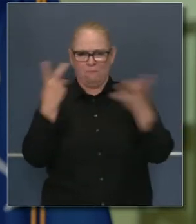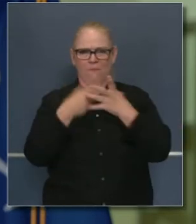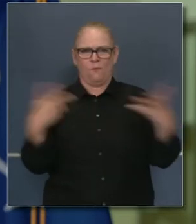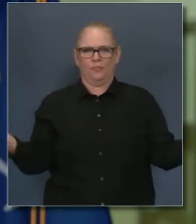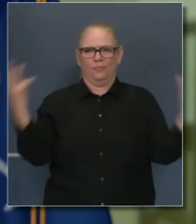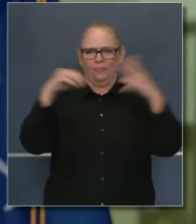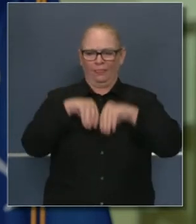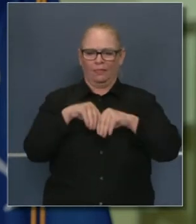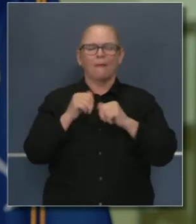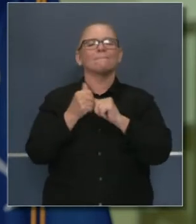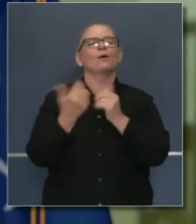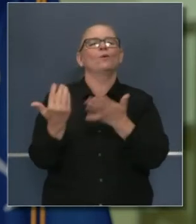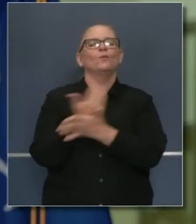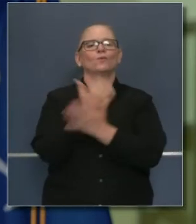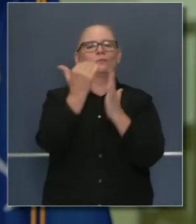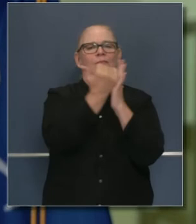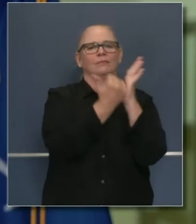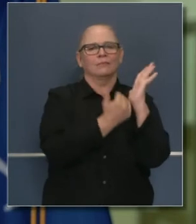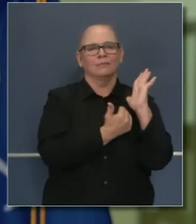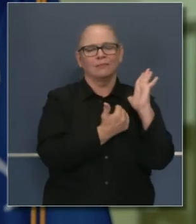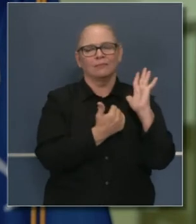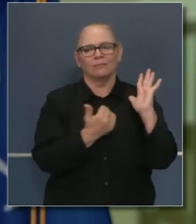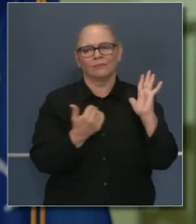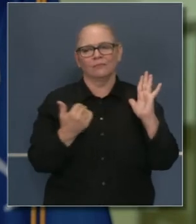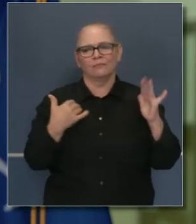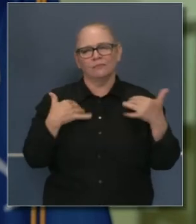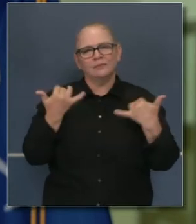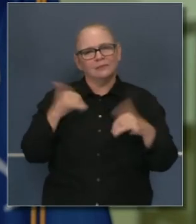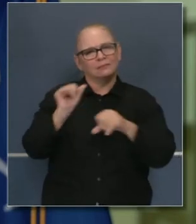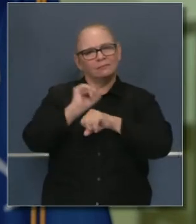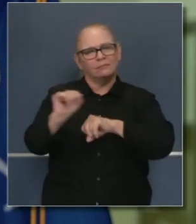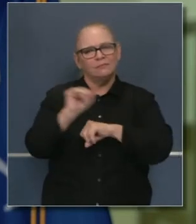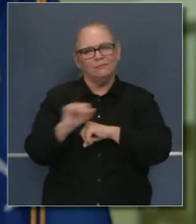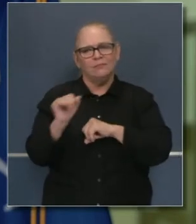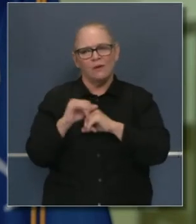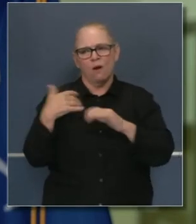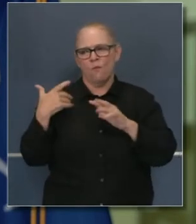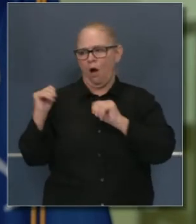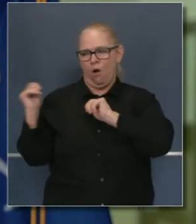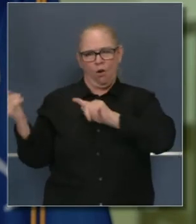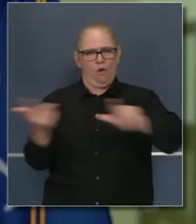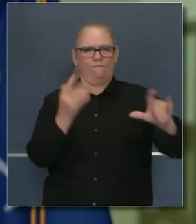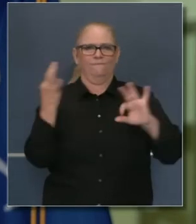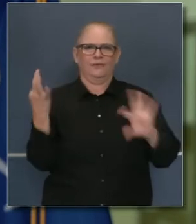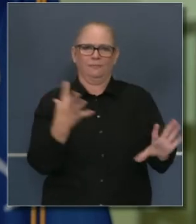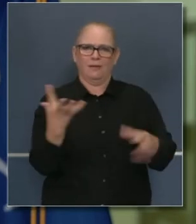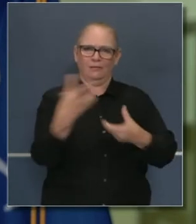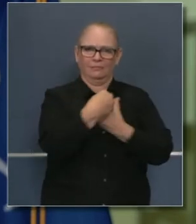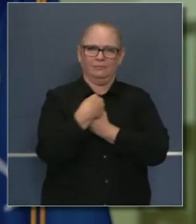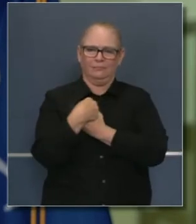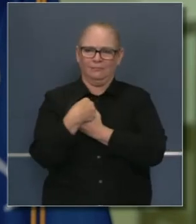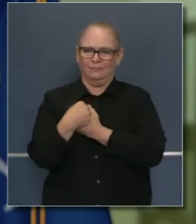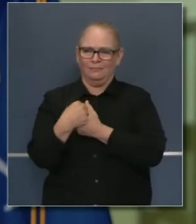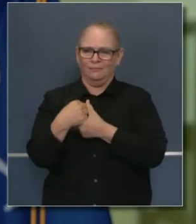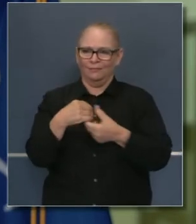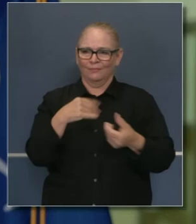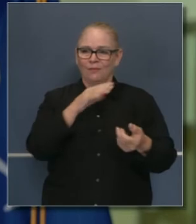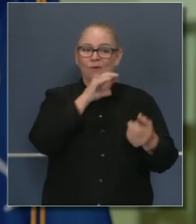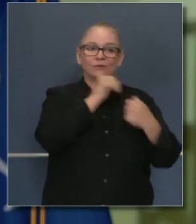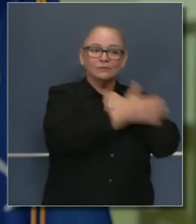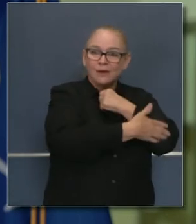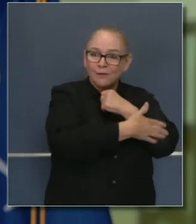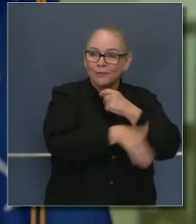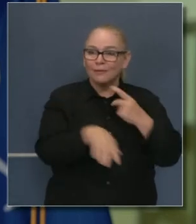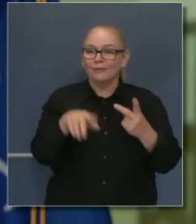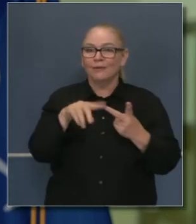oficiales locales para que tengamos esto más precisamente, para que todos nos den sus comentarios en el condado de Orange, Ventura,